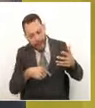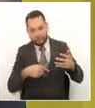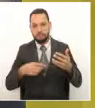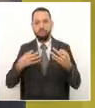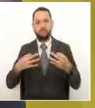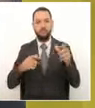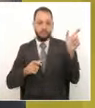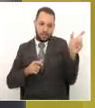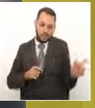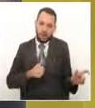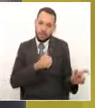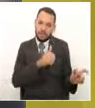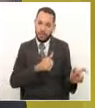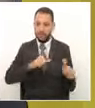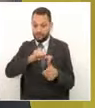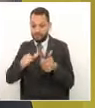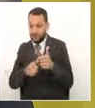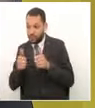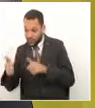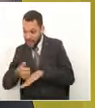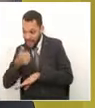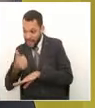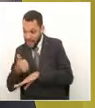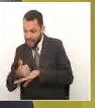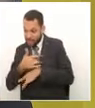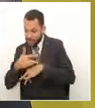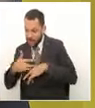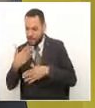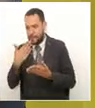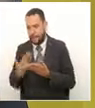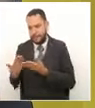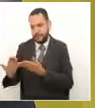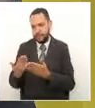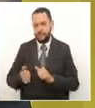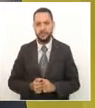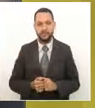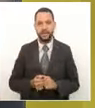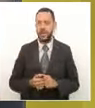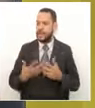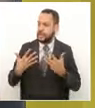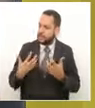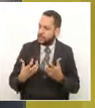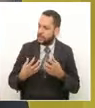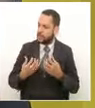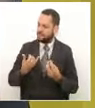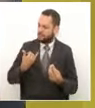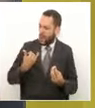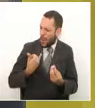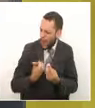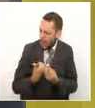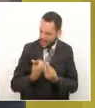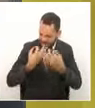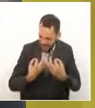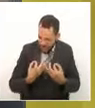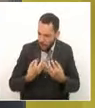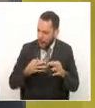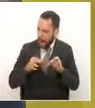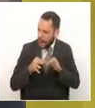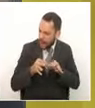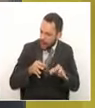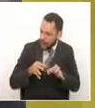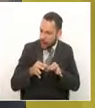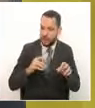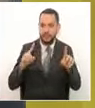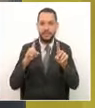representado con su presencia acá. Quisiera que contextualizáramos un poco a la teleaudiencia frente al tema del